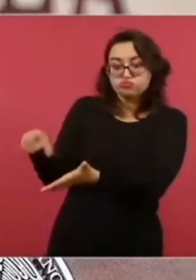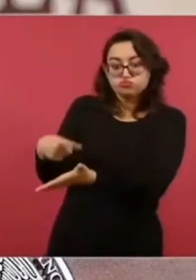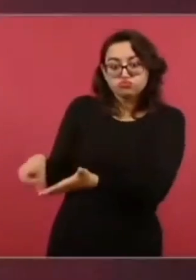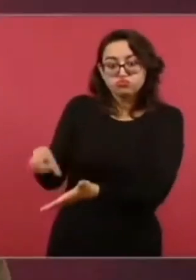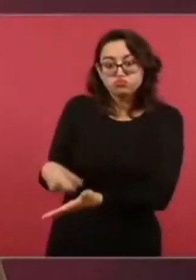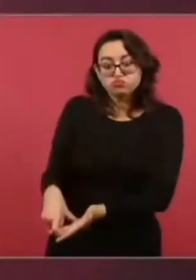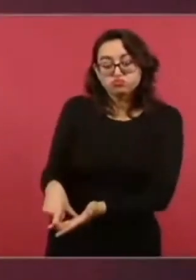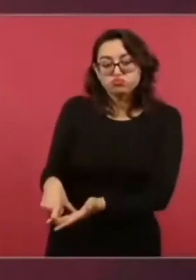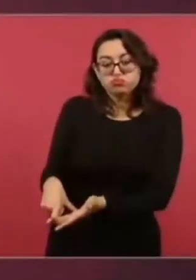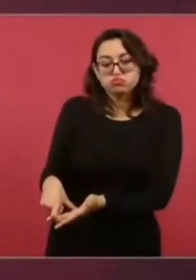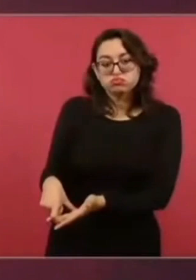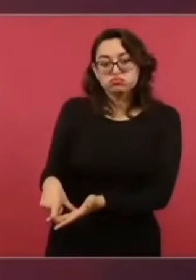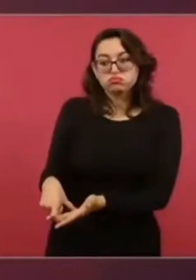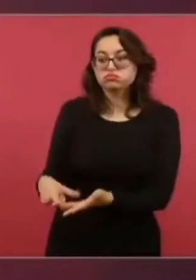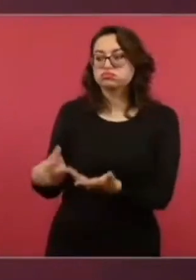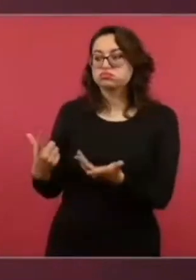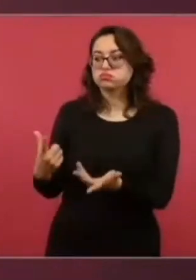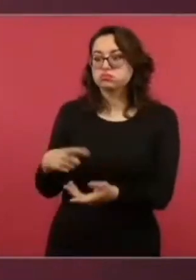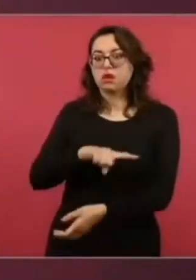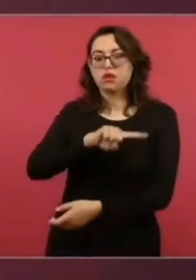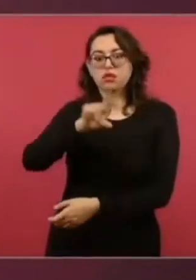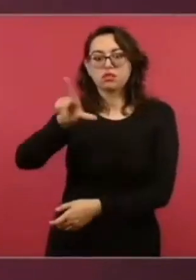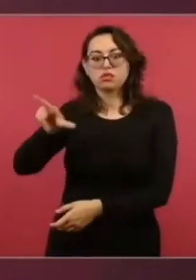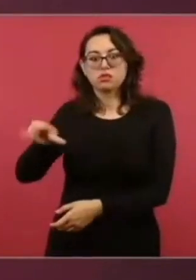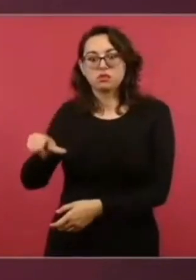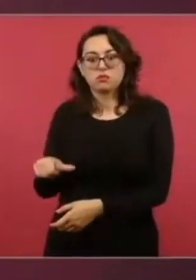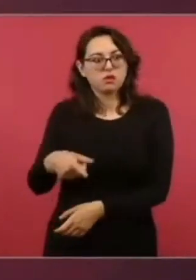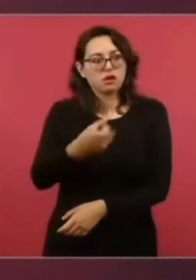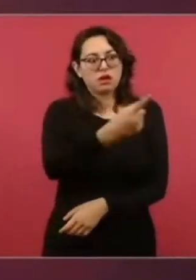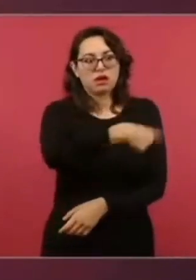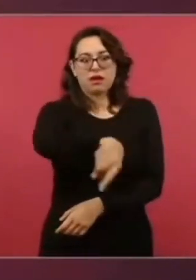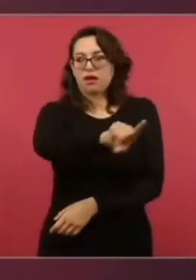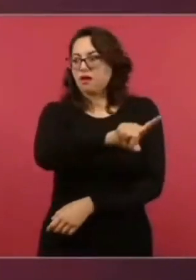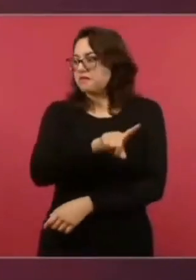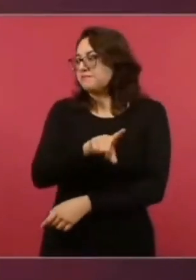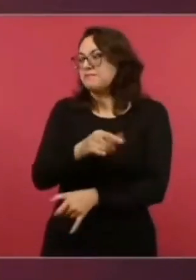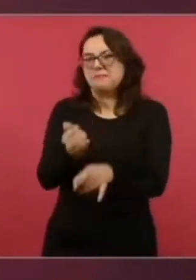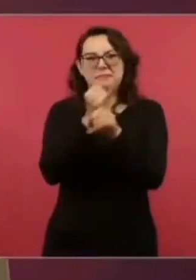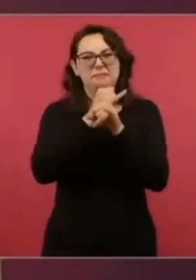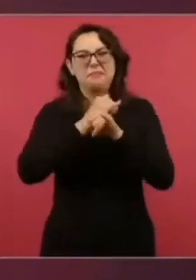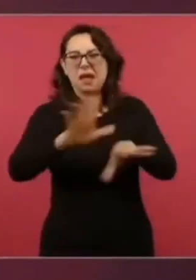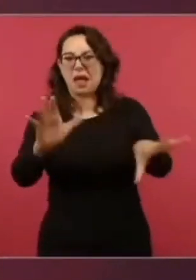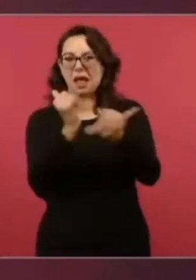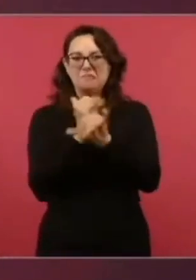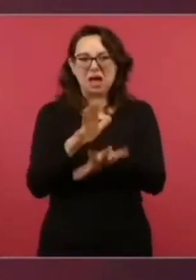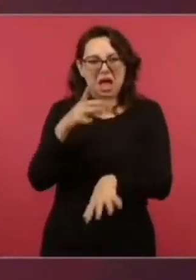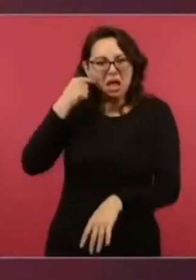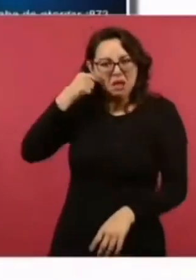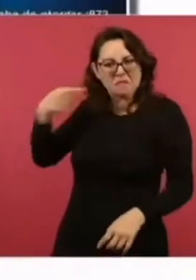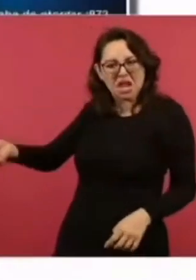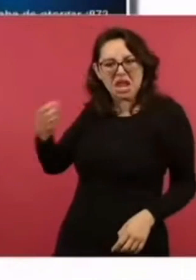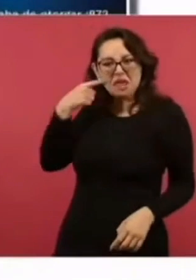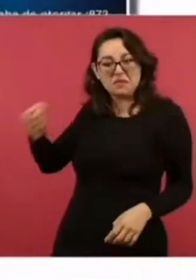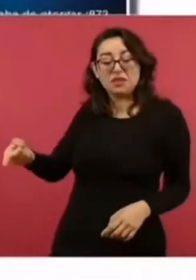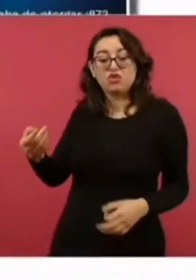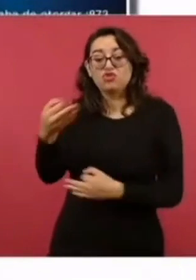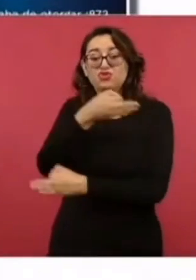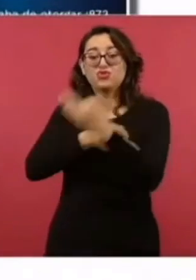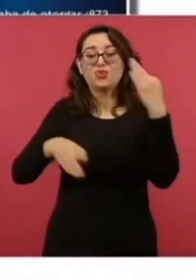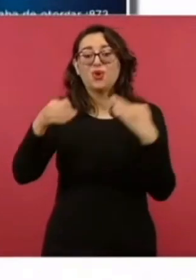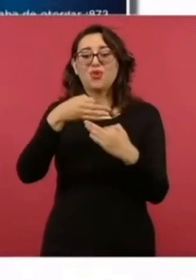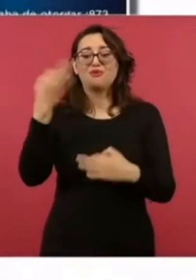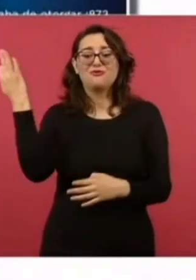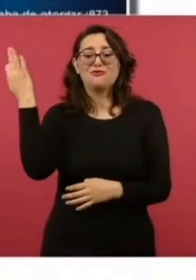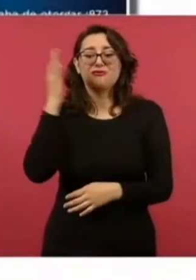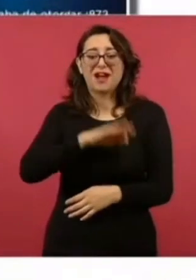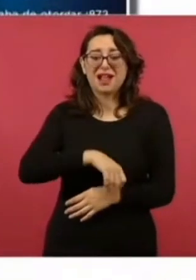nado sincronizado fue falsa información. El financiero y el universal publicaron la misma información falsa sobre el